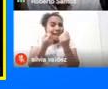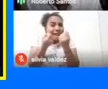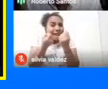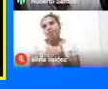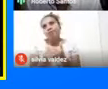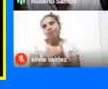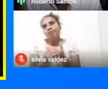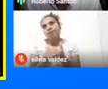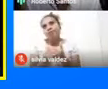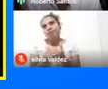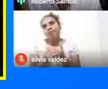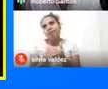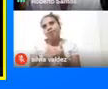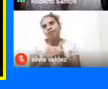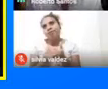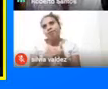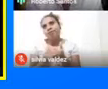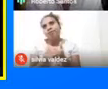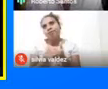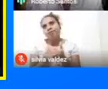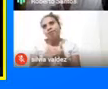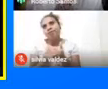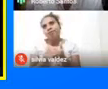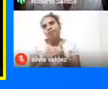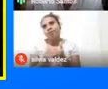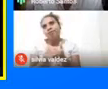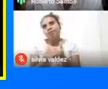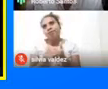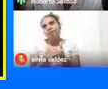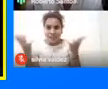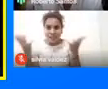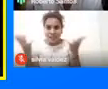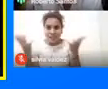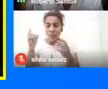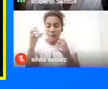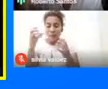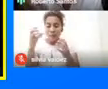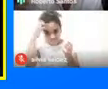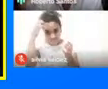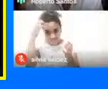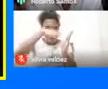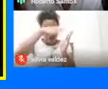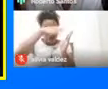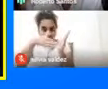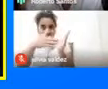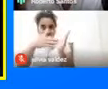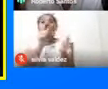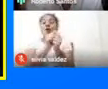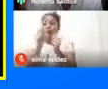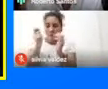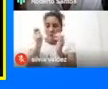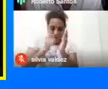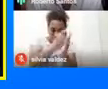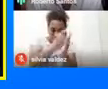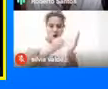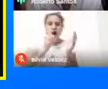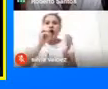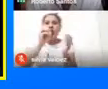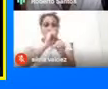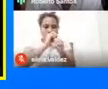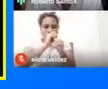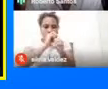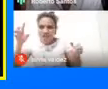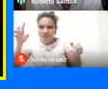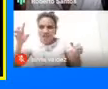Pero vuelvo y repito Tanto las piedras Pintadas Como las piezas De oro Que hay en el museo